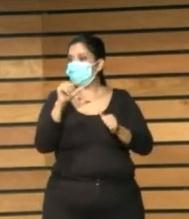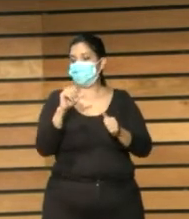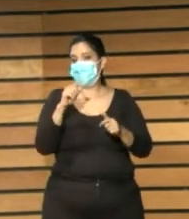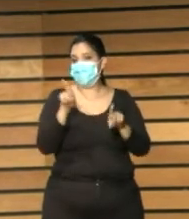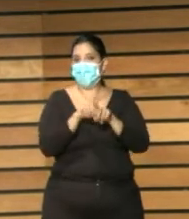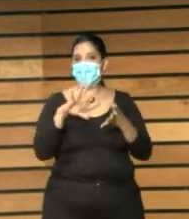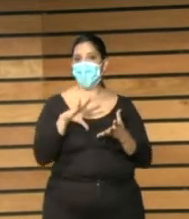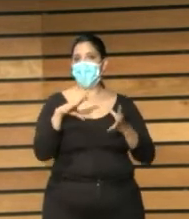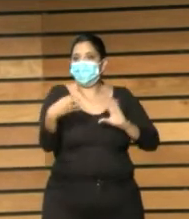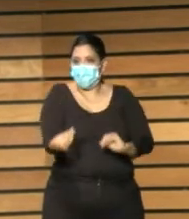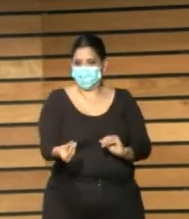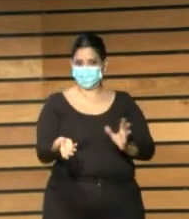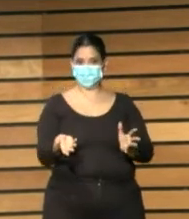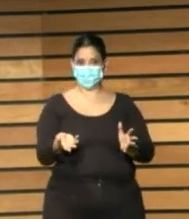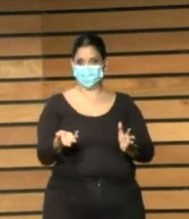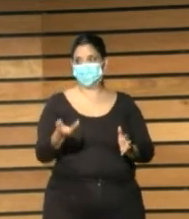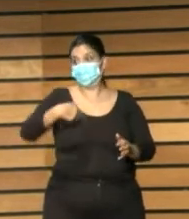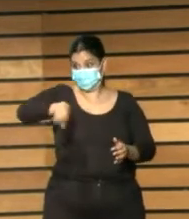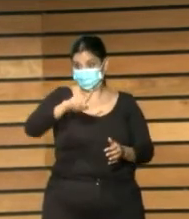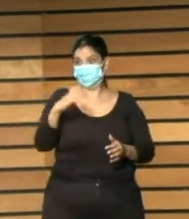que ese formato nos hace falta